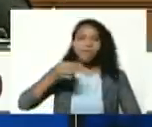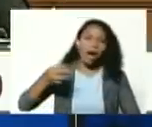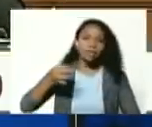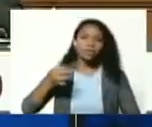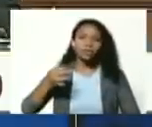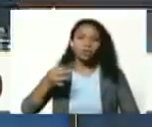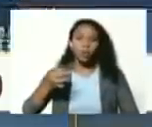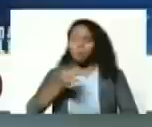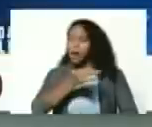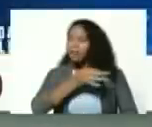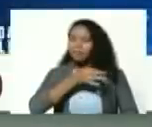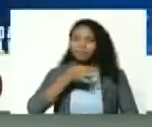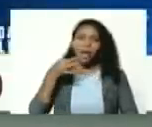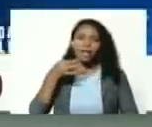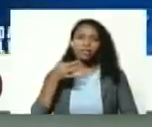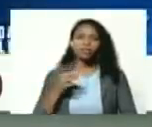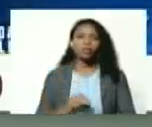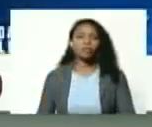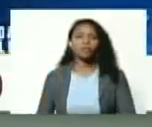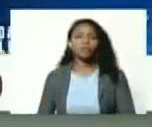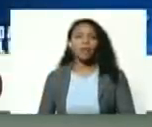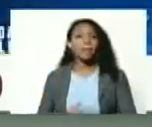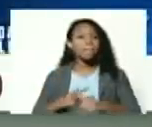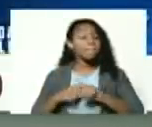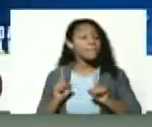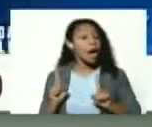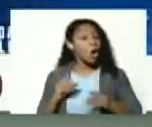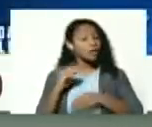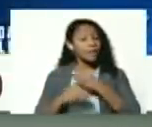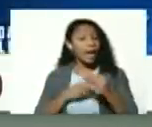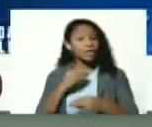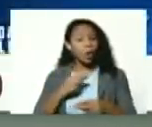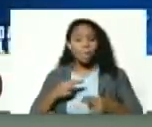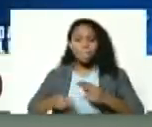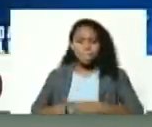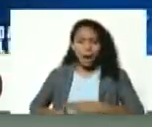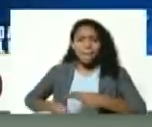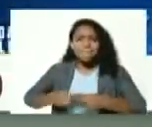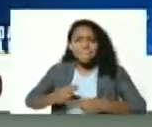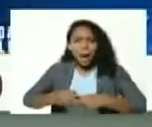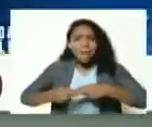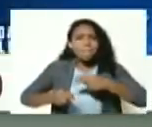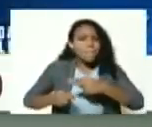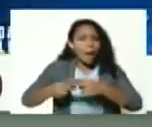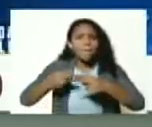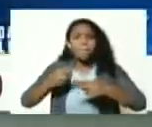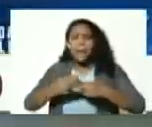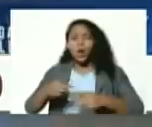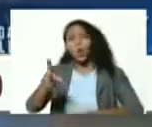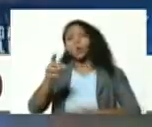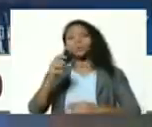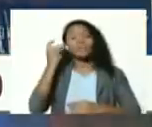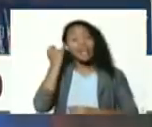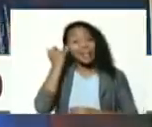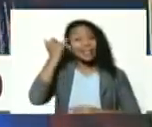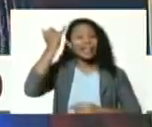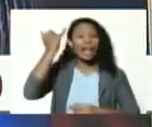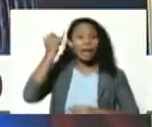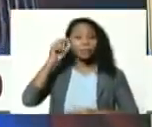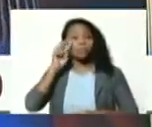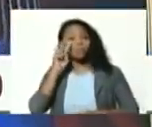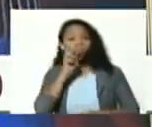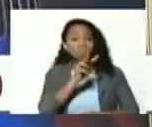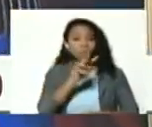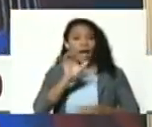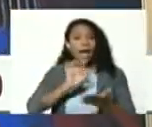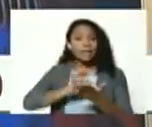extraordinario pero que fue construido con el genio la visión